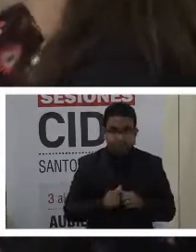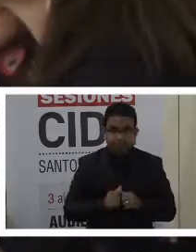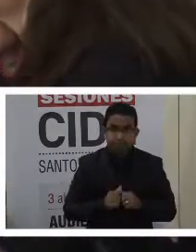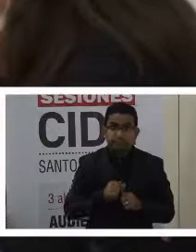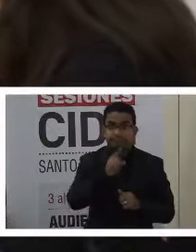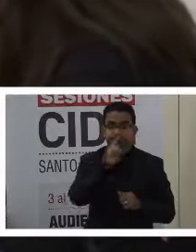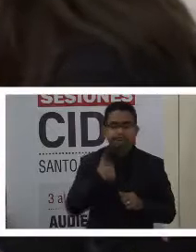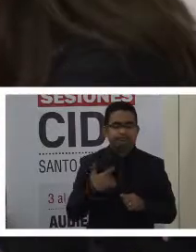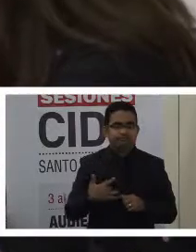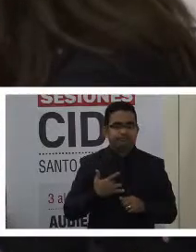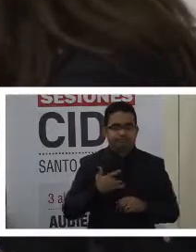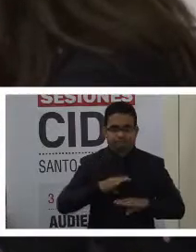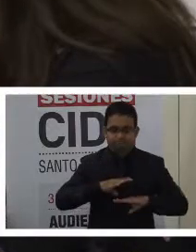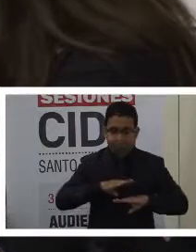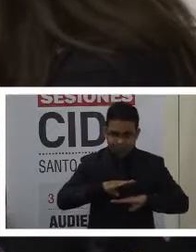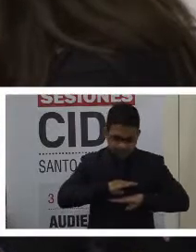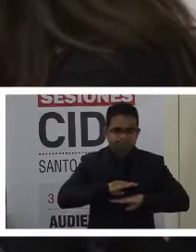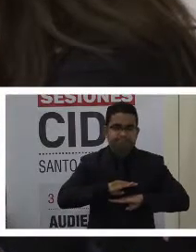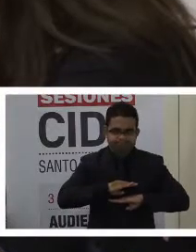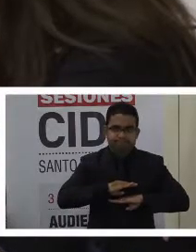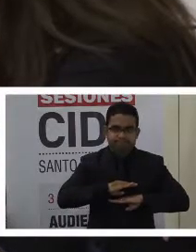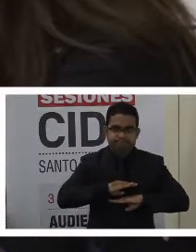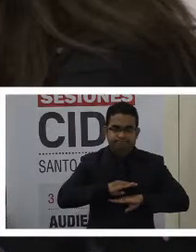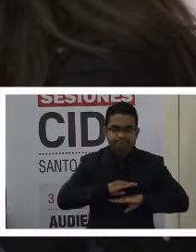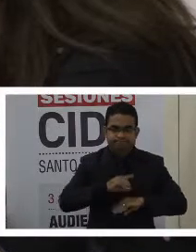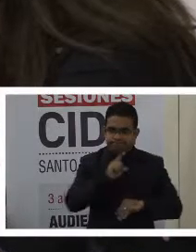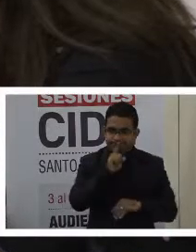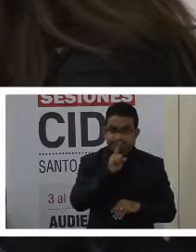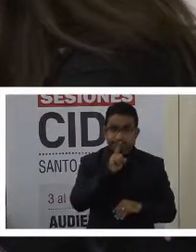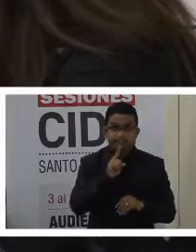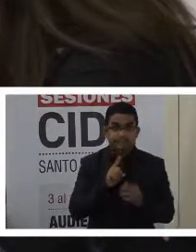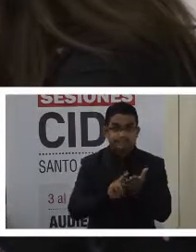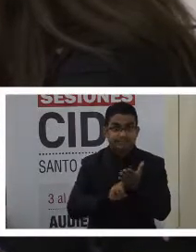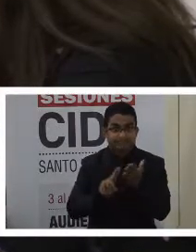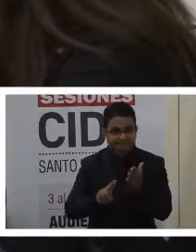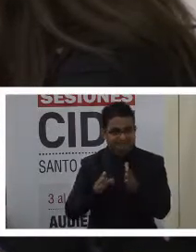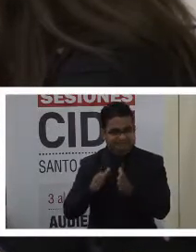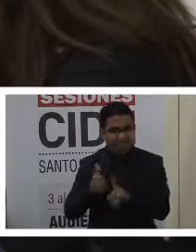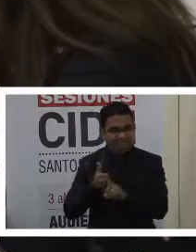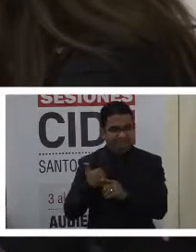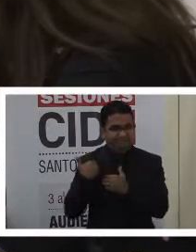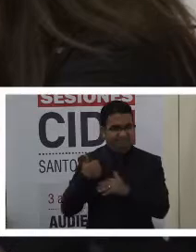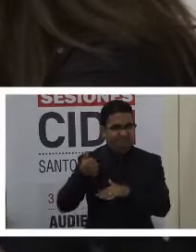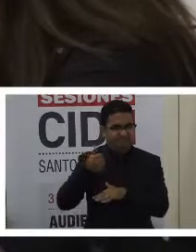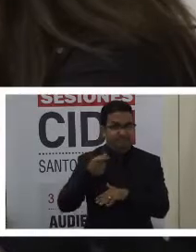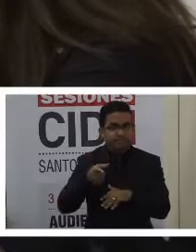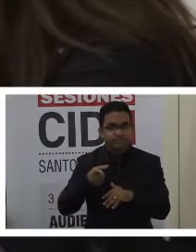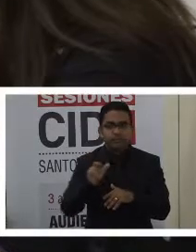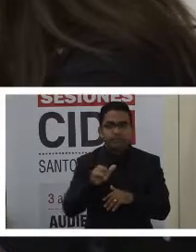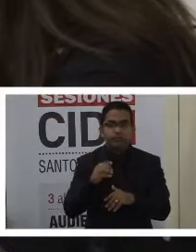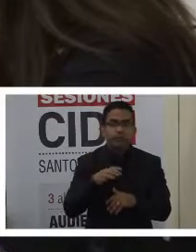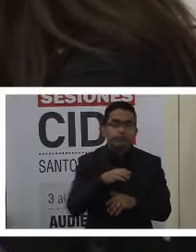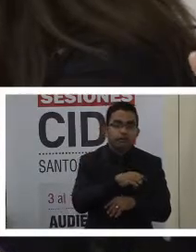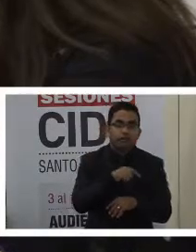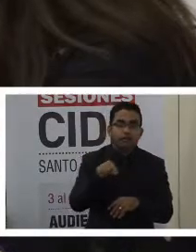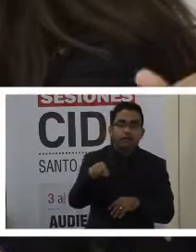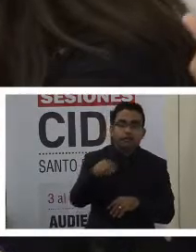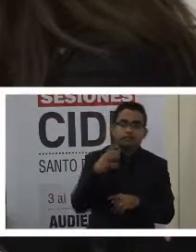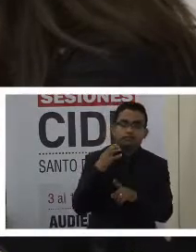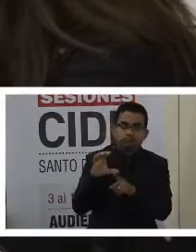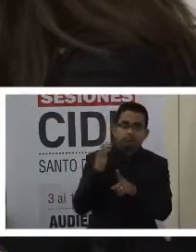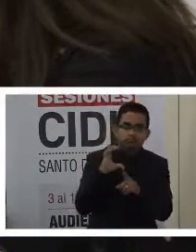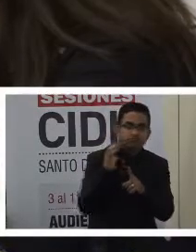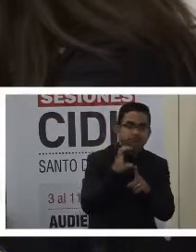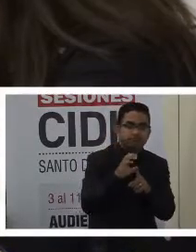siento muy satisfecho que la Secretaría Ejecutiva y las comisionadas y comisionados